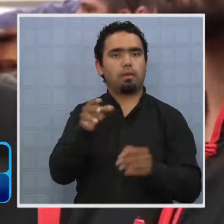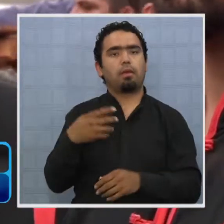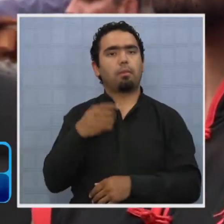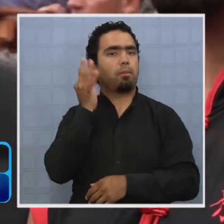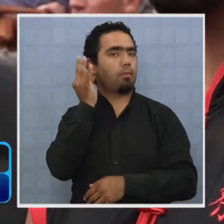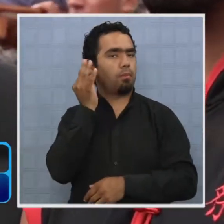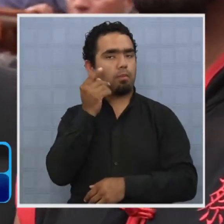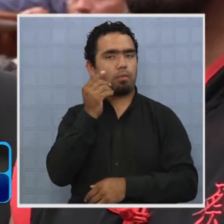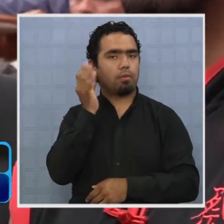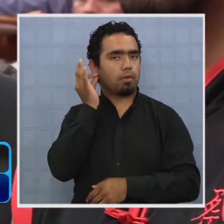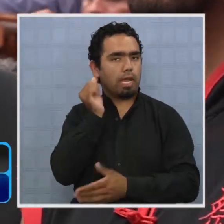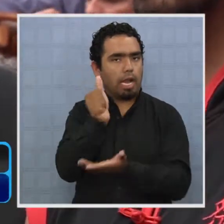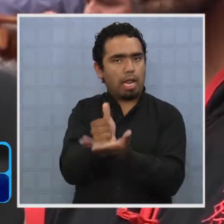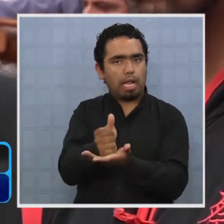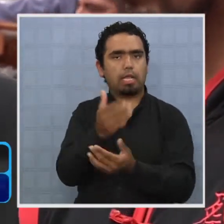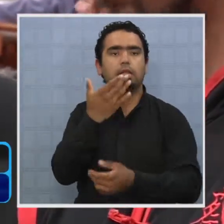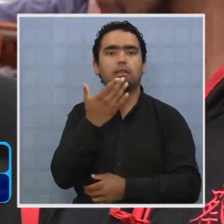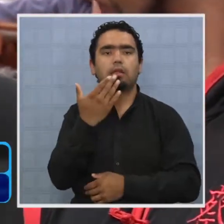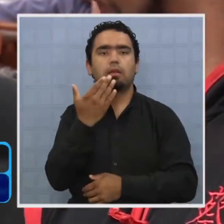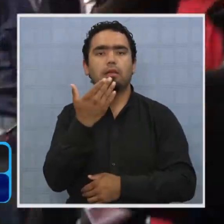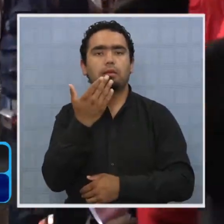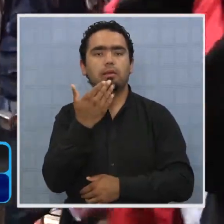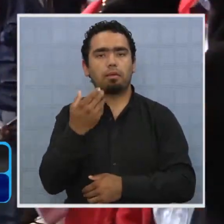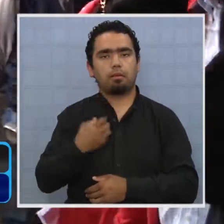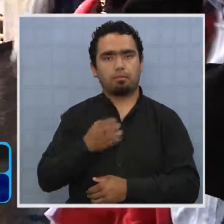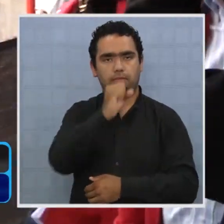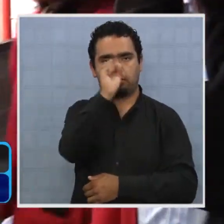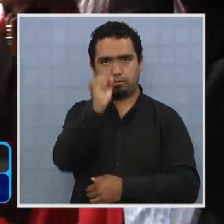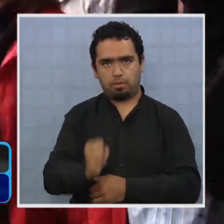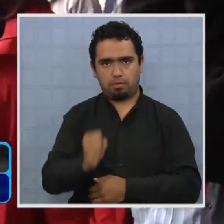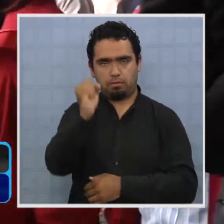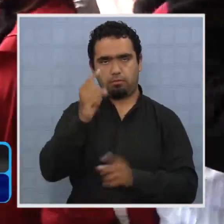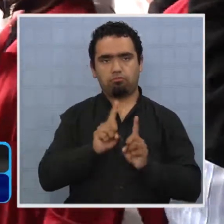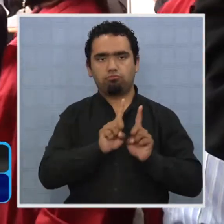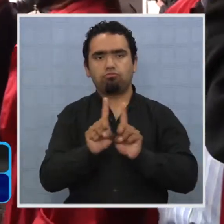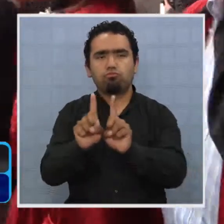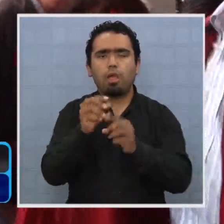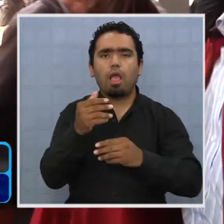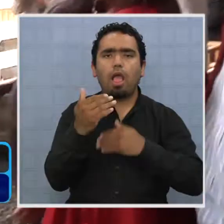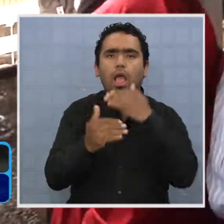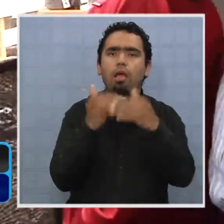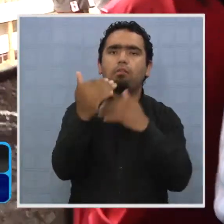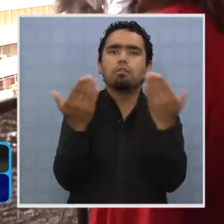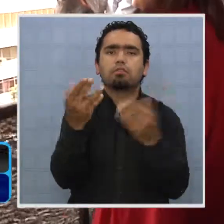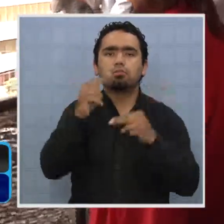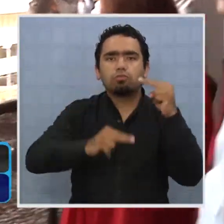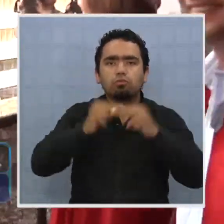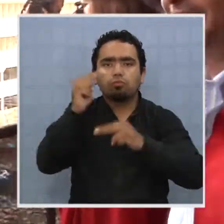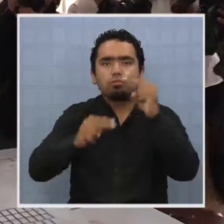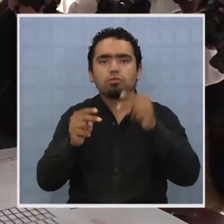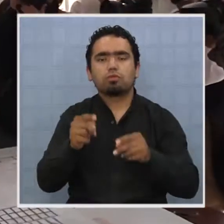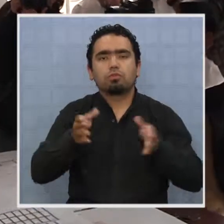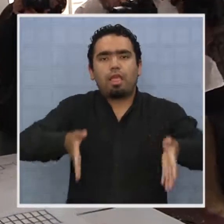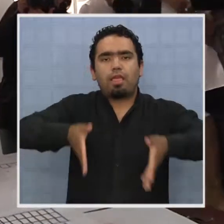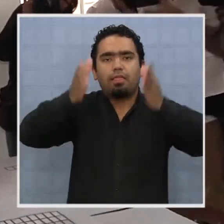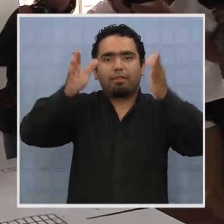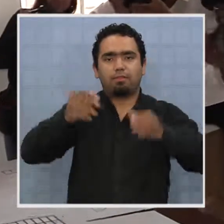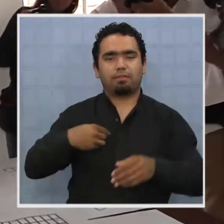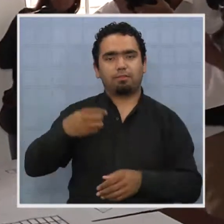acompañado de la candidata de la Alianza por Chile, realizaron un reconocimiento de los avances de la construcción del nuevo edificio consistorial.